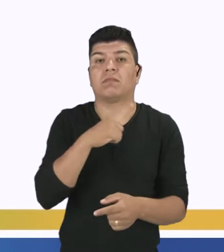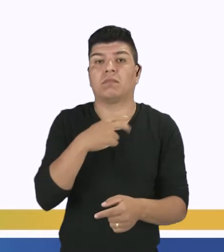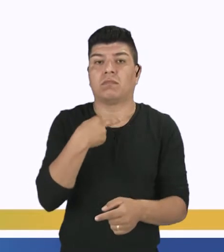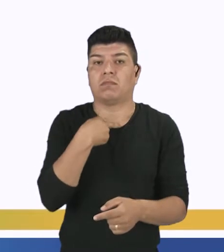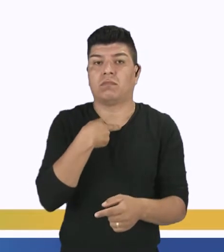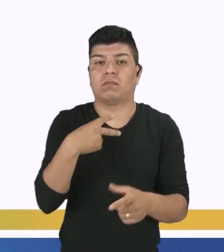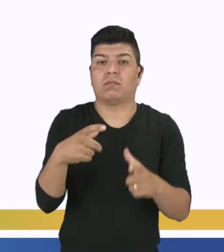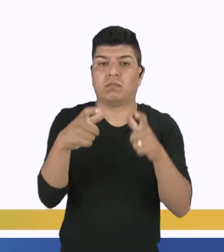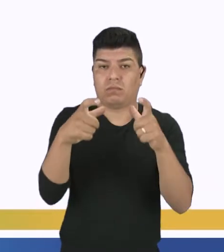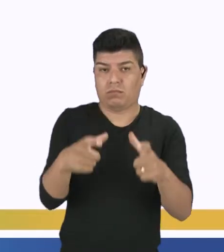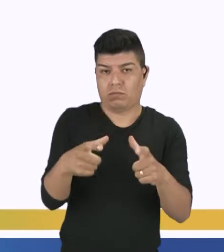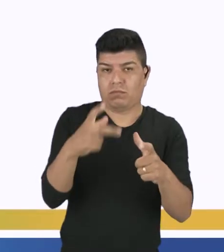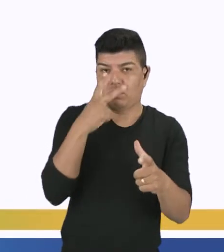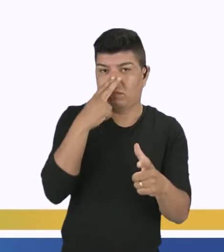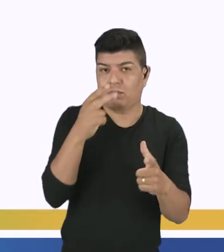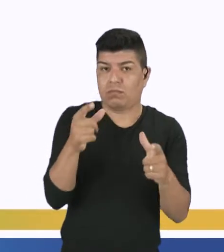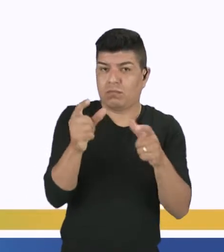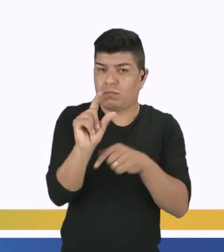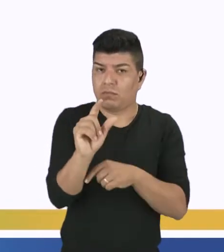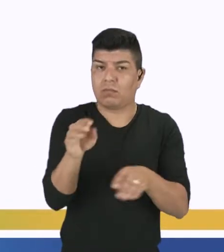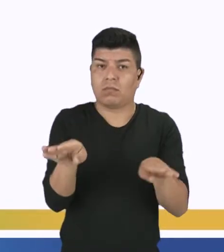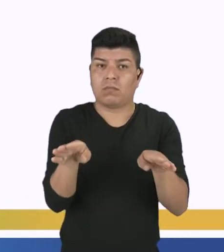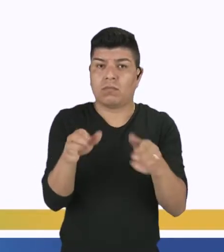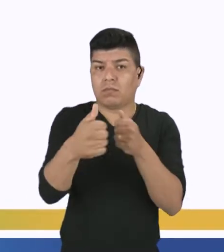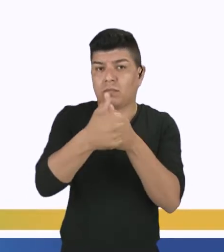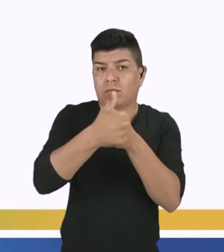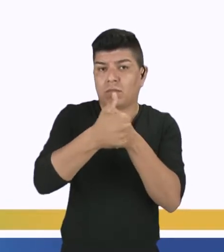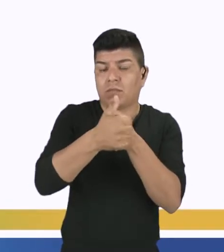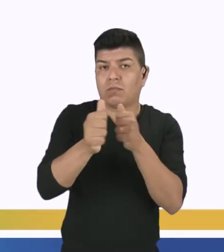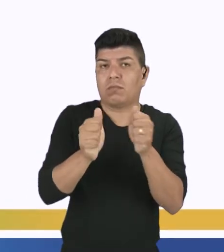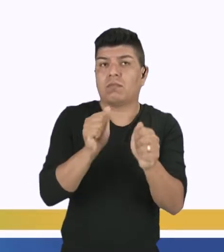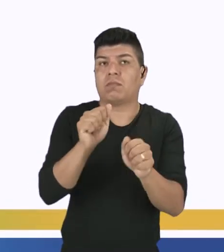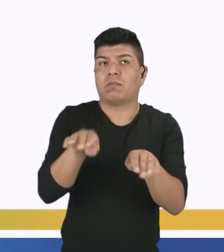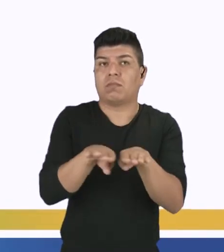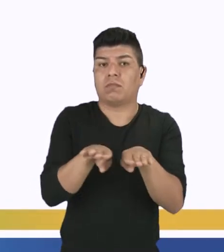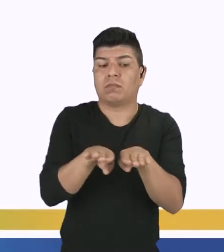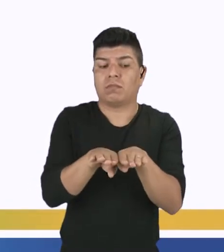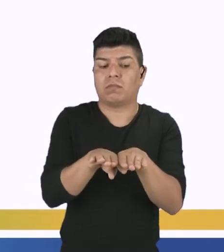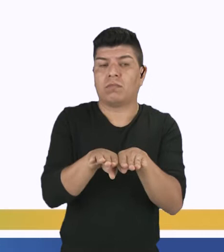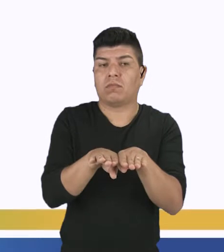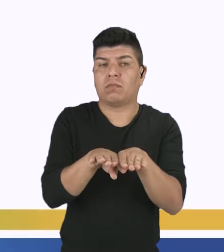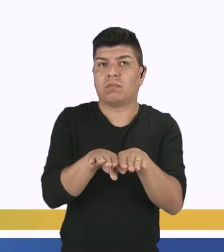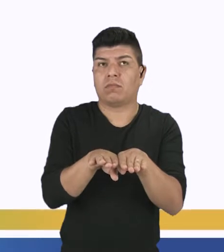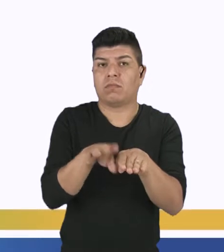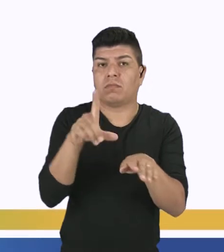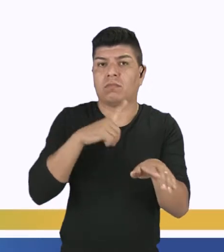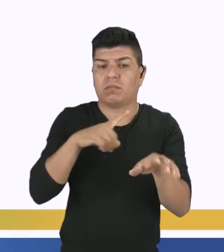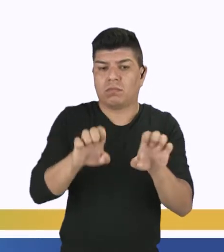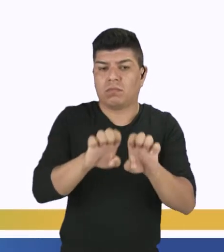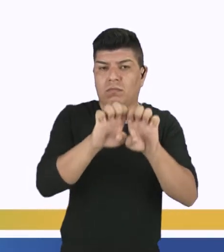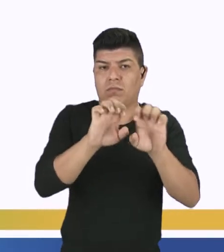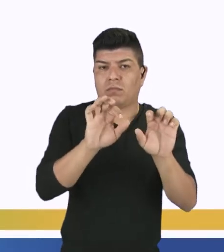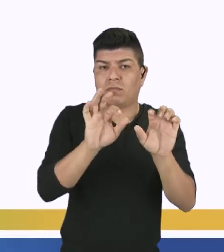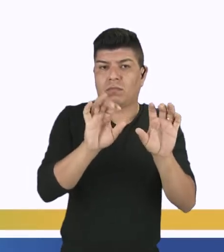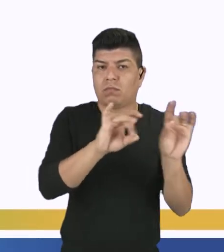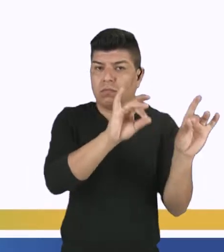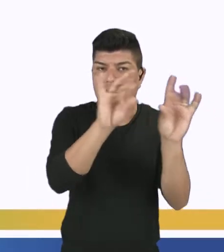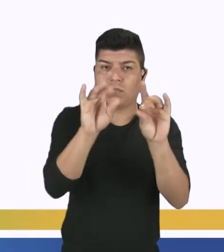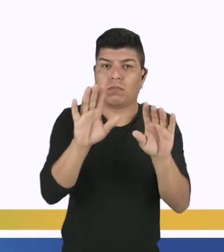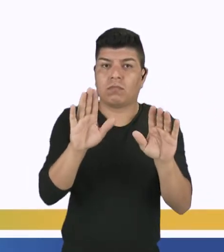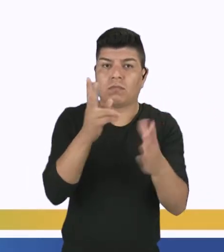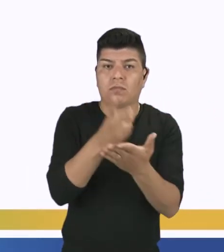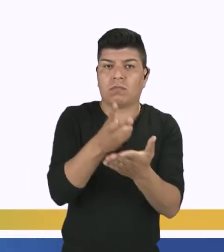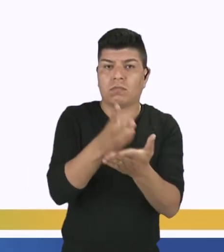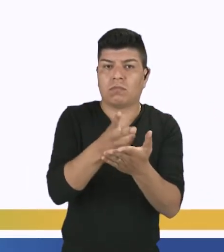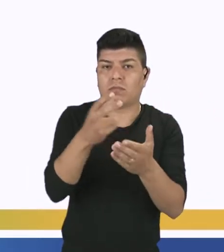lugar pequeño y estreito, ¿tá? Al lado, ellos tienen una estructura específica. Entonces, ellos siempre